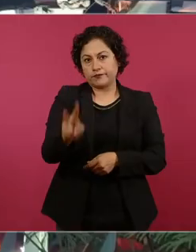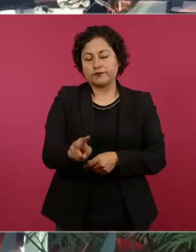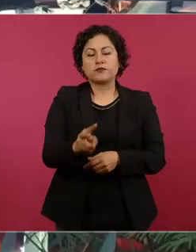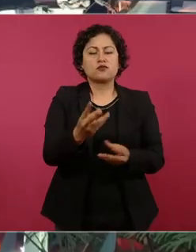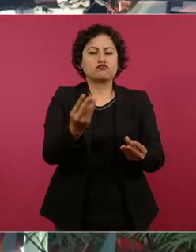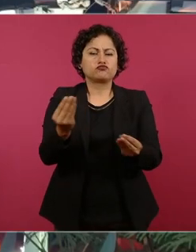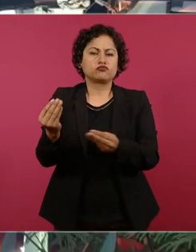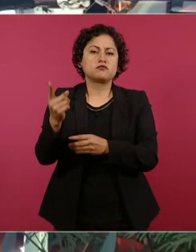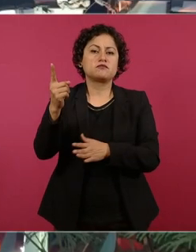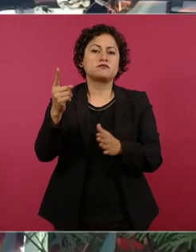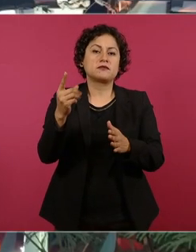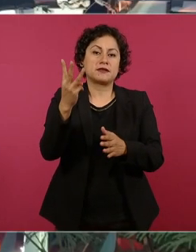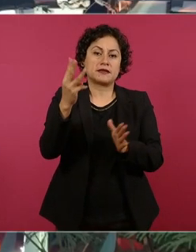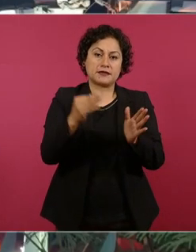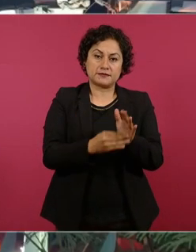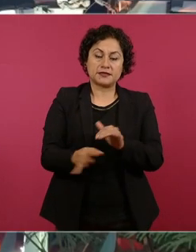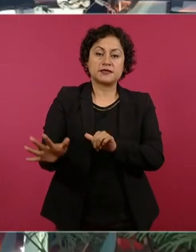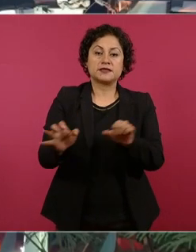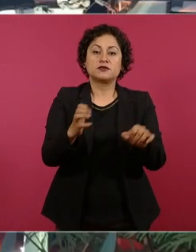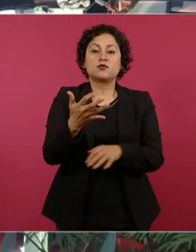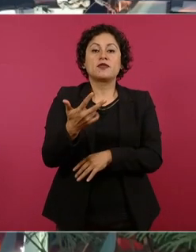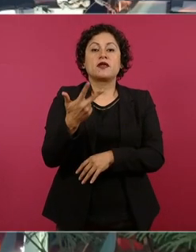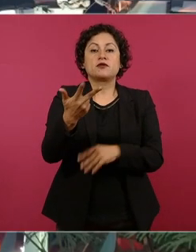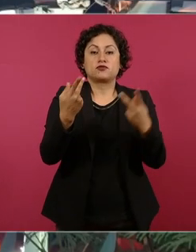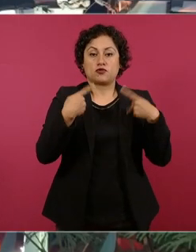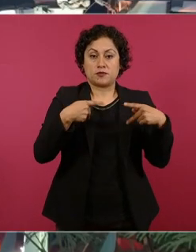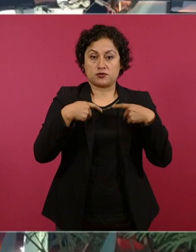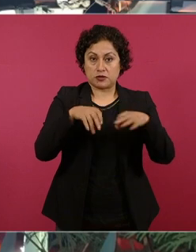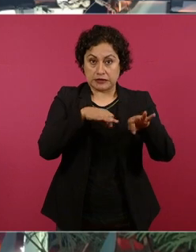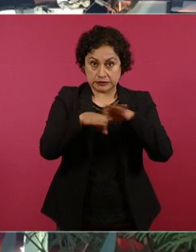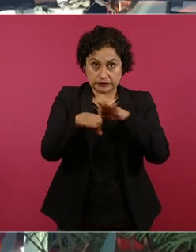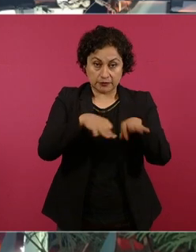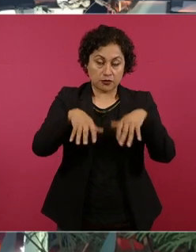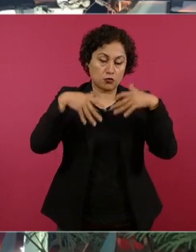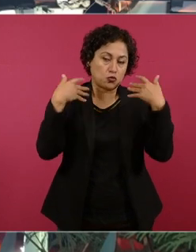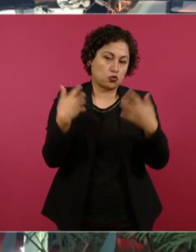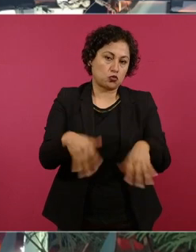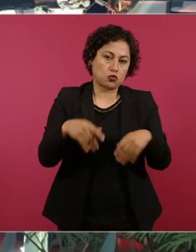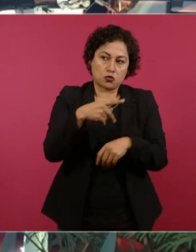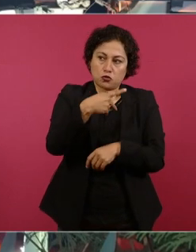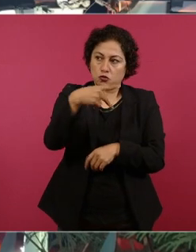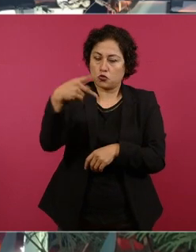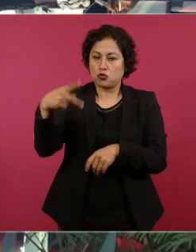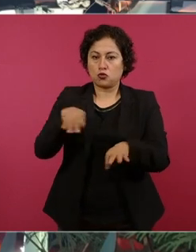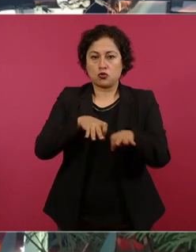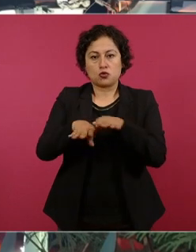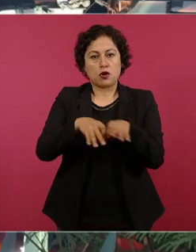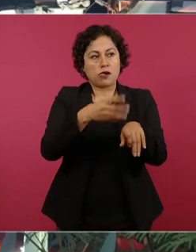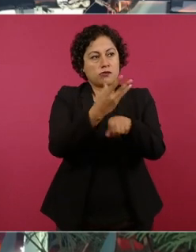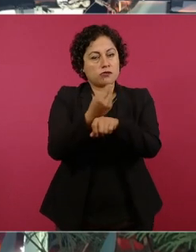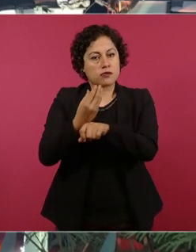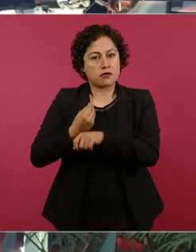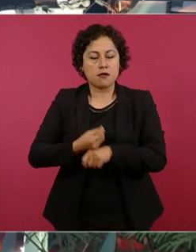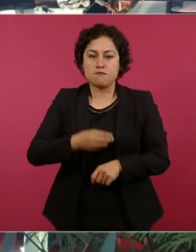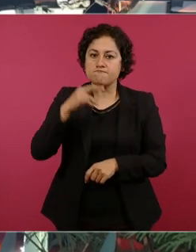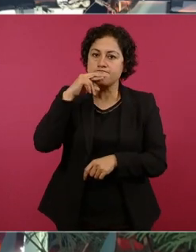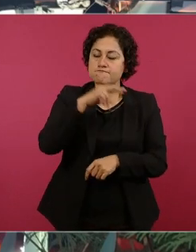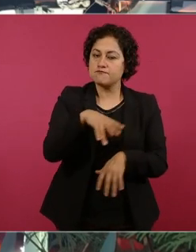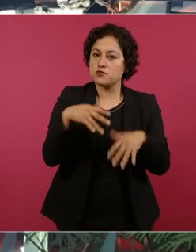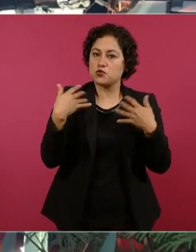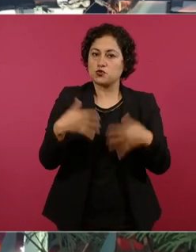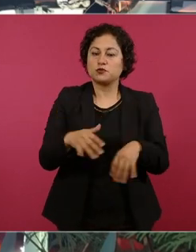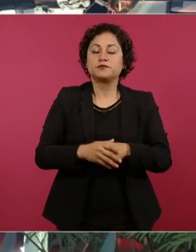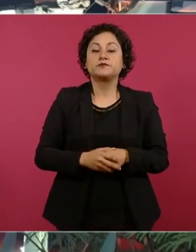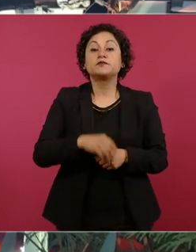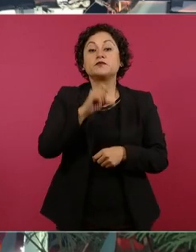658 de ellos, realizaron una labor titánica para restablecer el alumbrado público, pero también